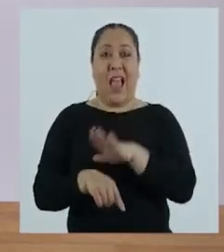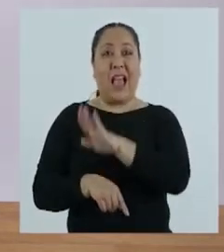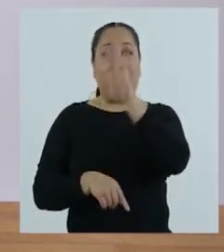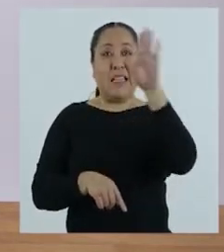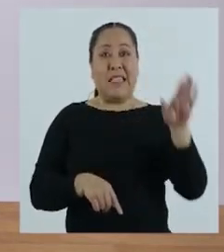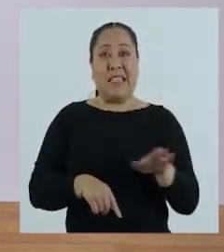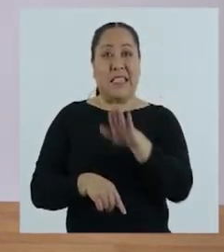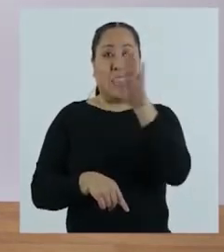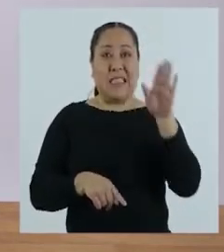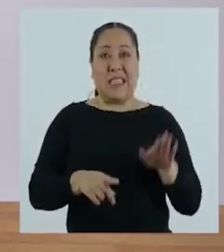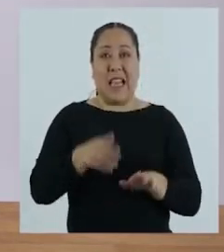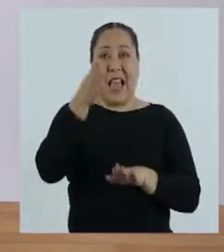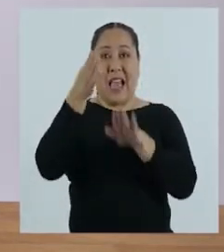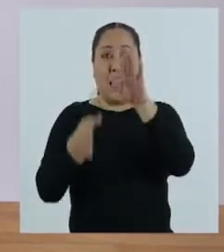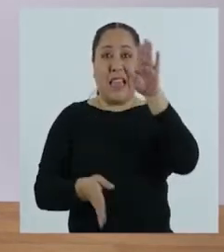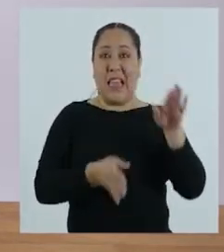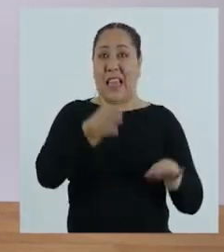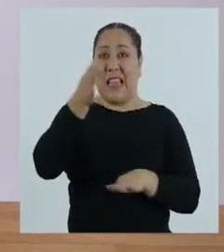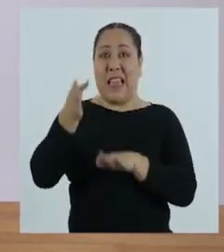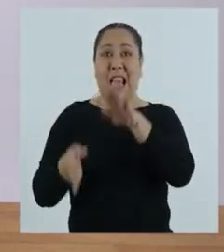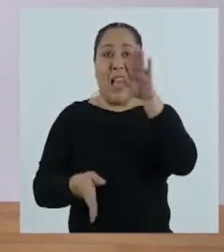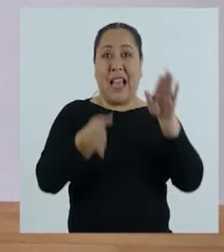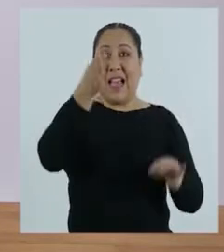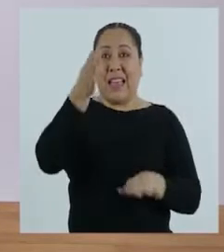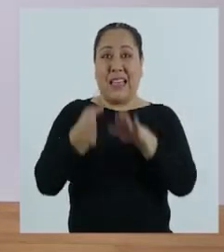brazos hacia adelante y línea.